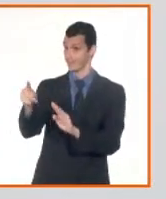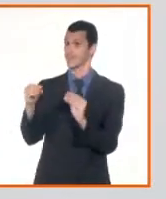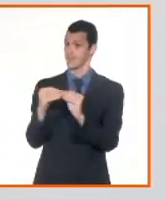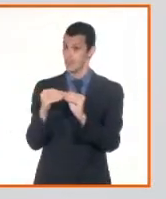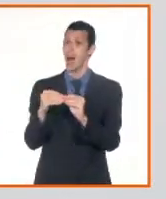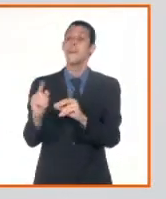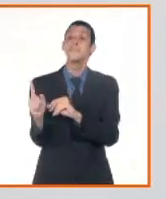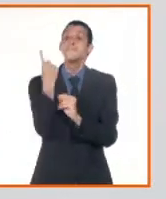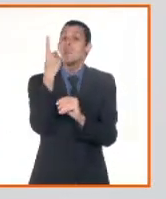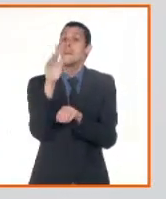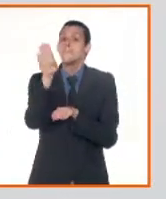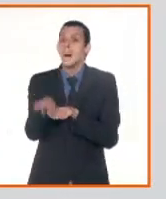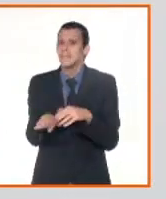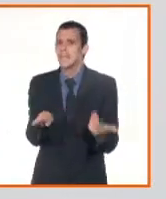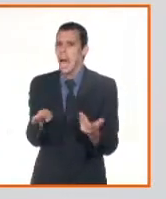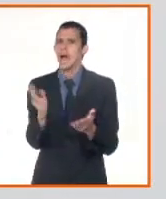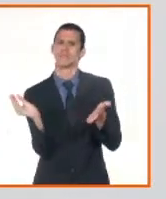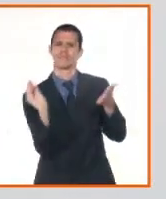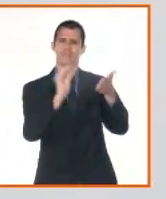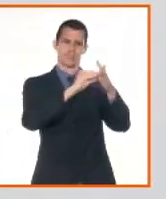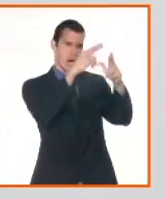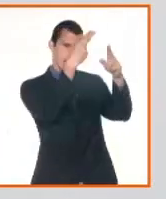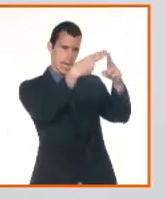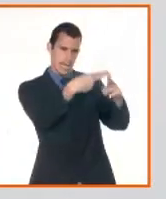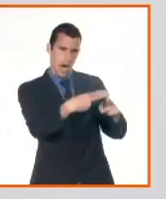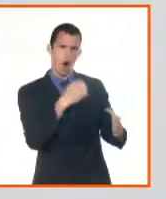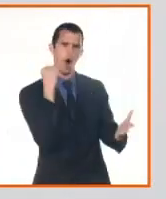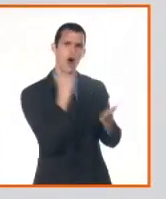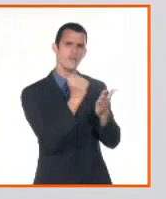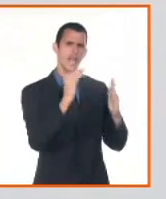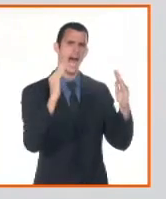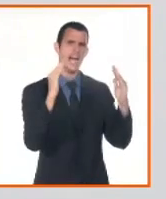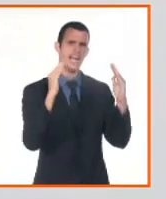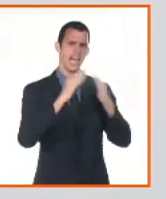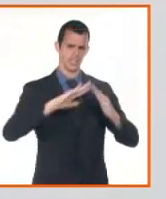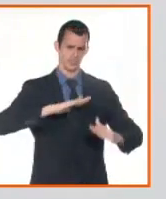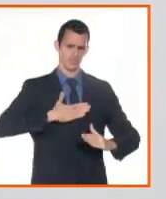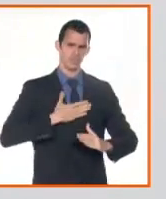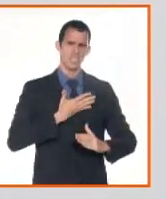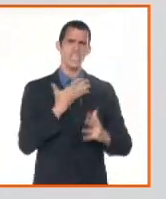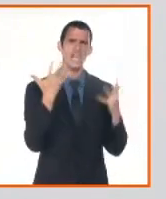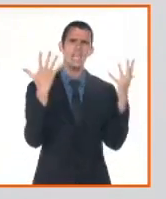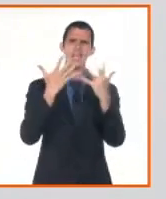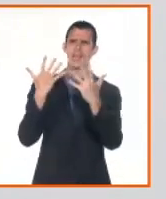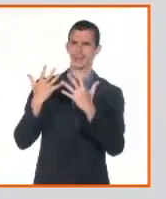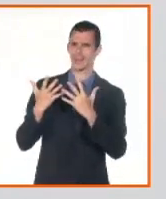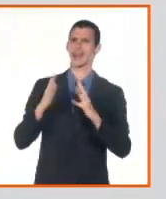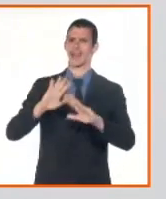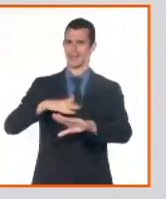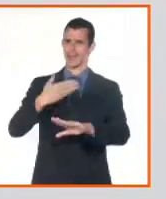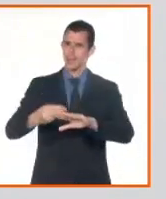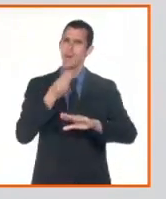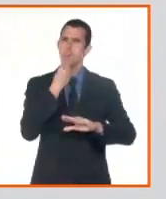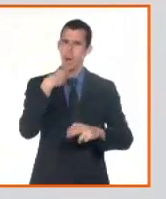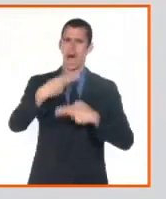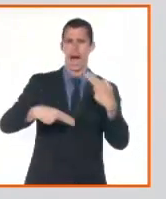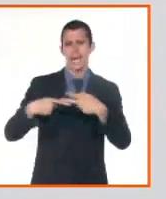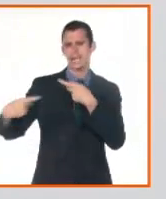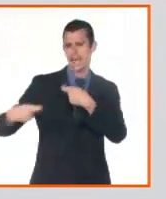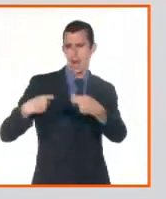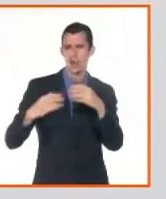registro y el acto jurídico que se va a realizar, como por ejemplo una compra-venta, realmente